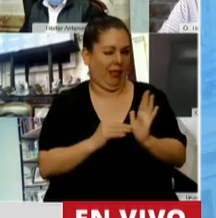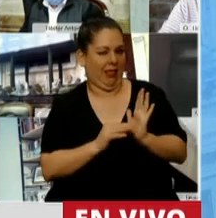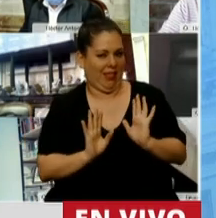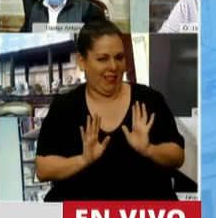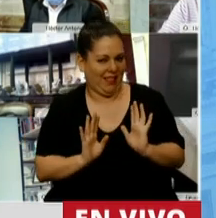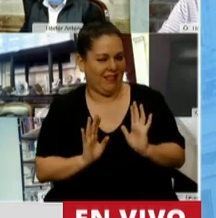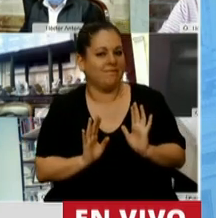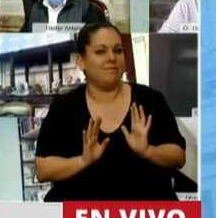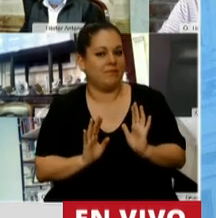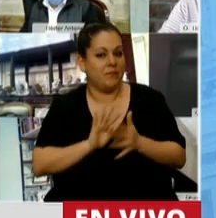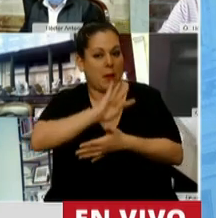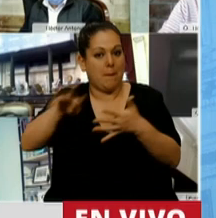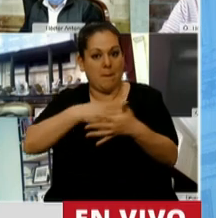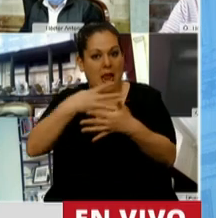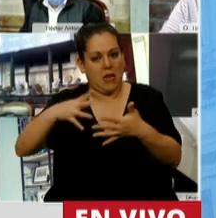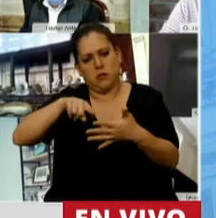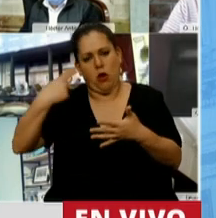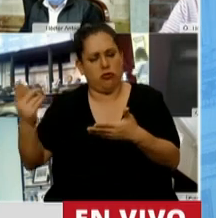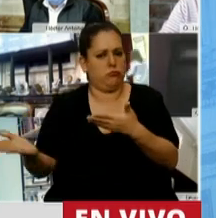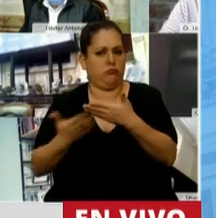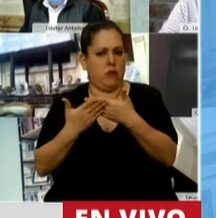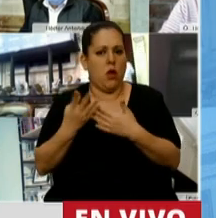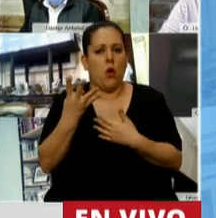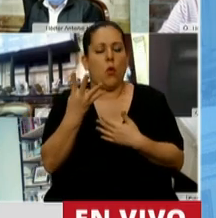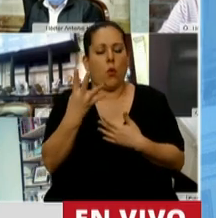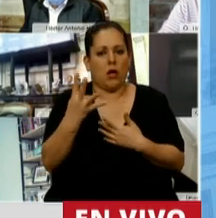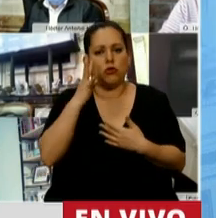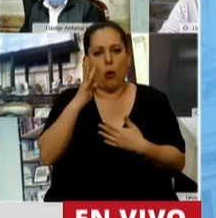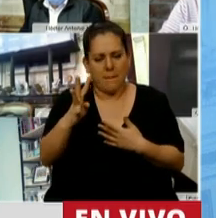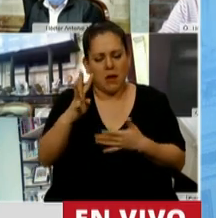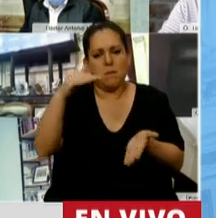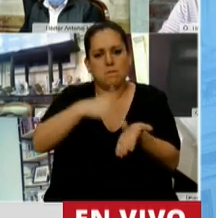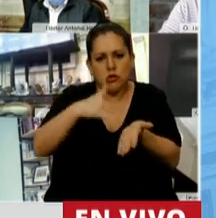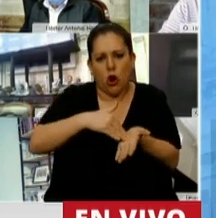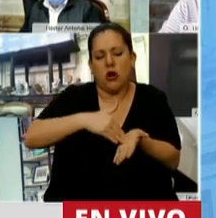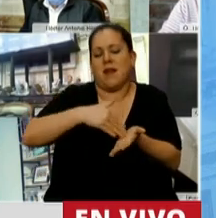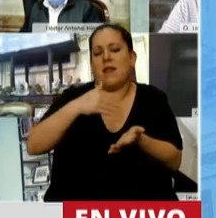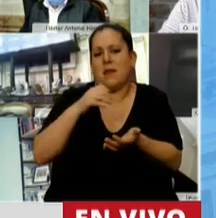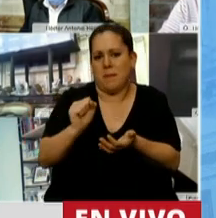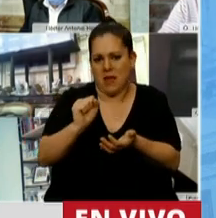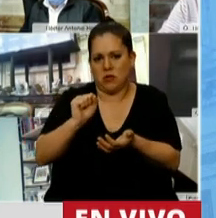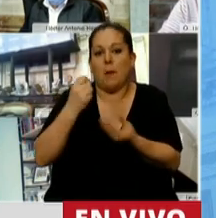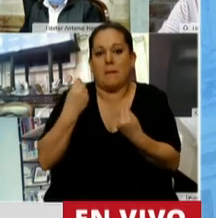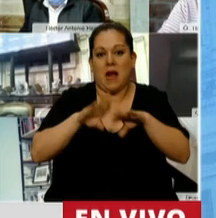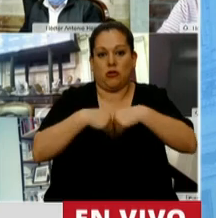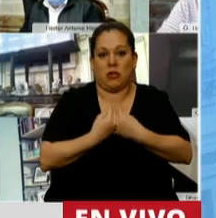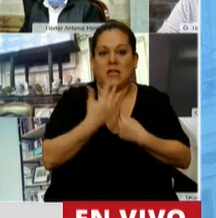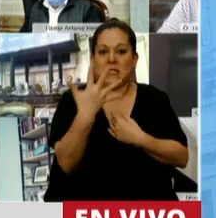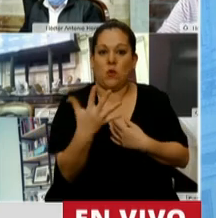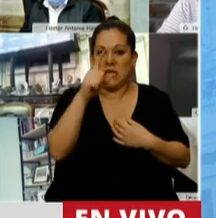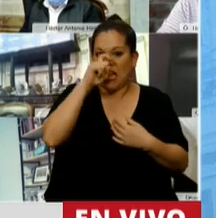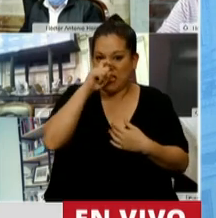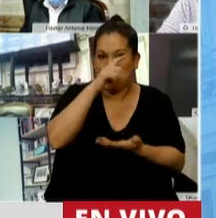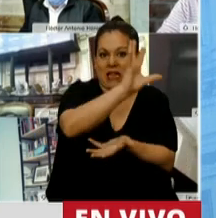Incorporó una planilla anexa por 4.220 millones de pesos para las 57 universidades, esta vez